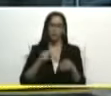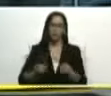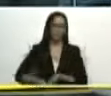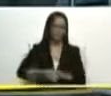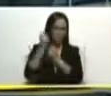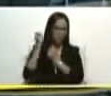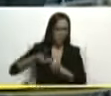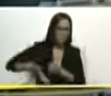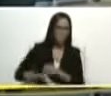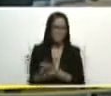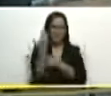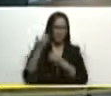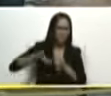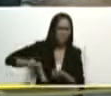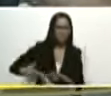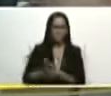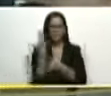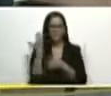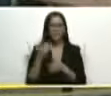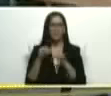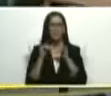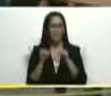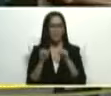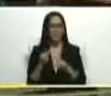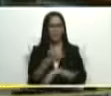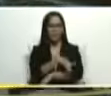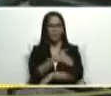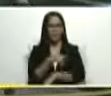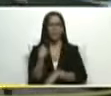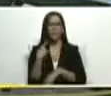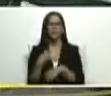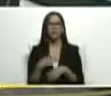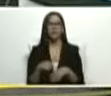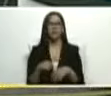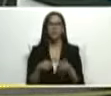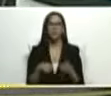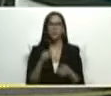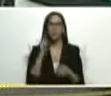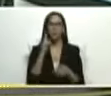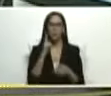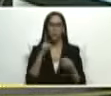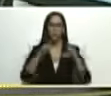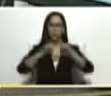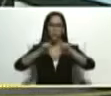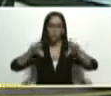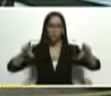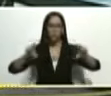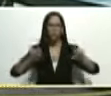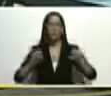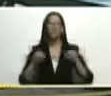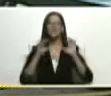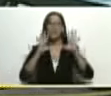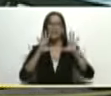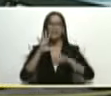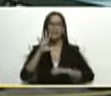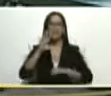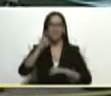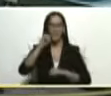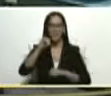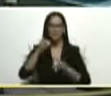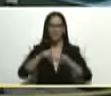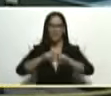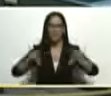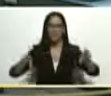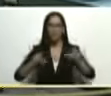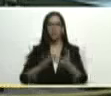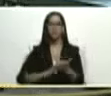y pudimos colocar en esta misma avenida principal aproximadamente un tubo de 15 metros de largo y pudimos